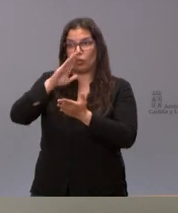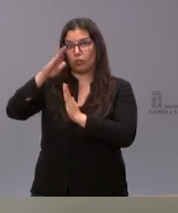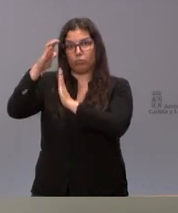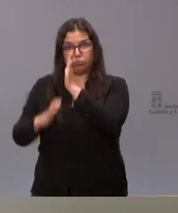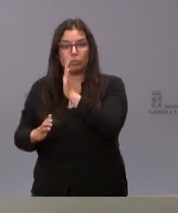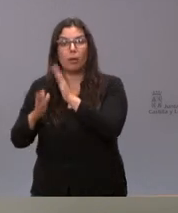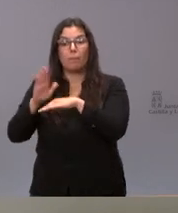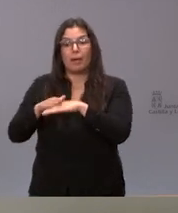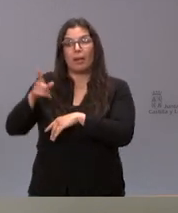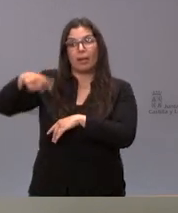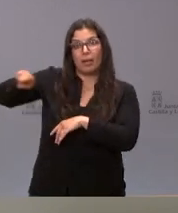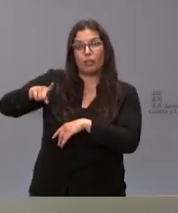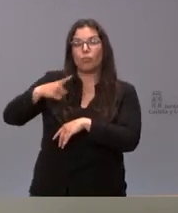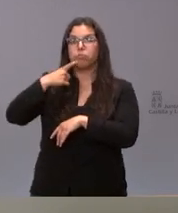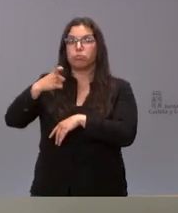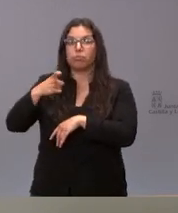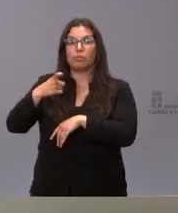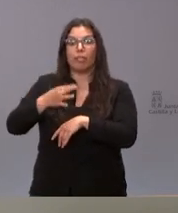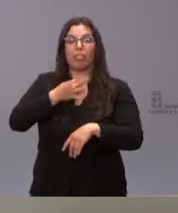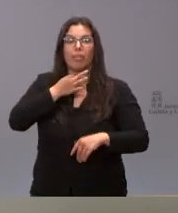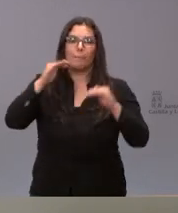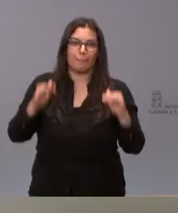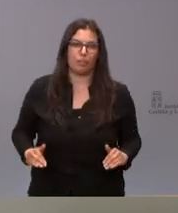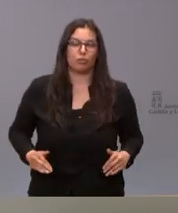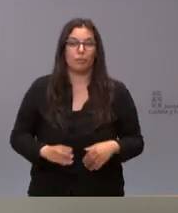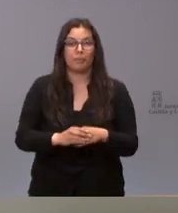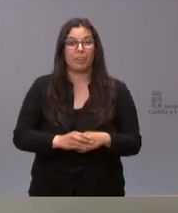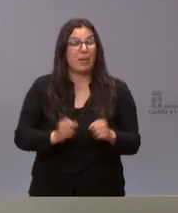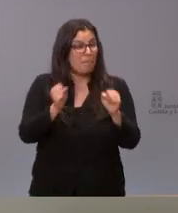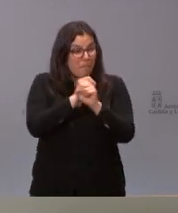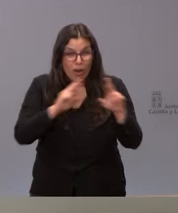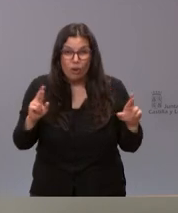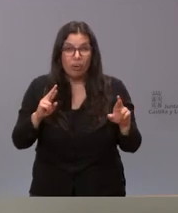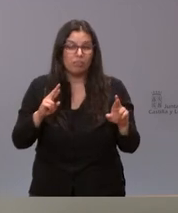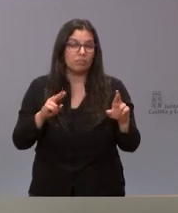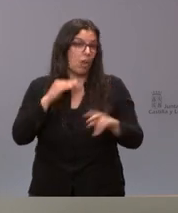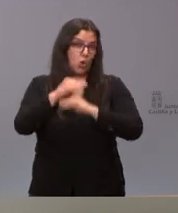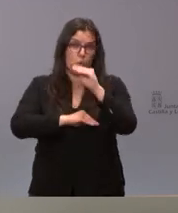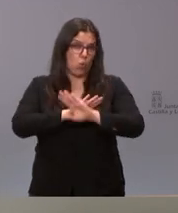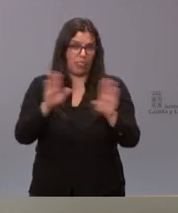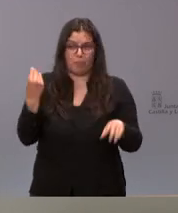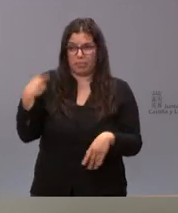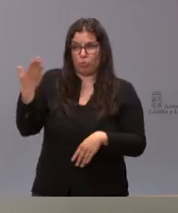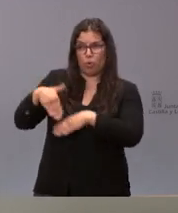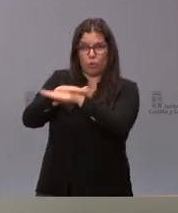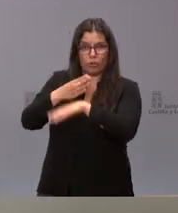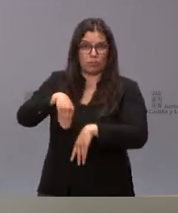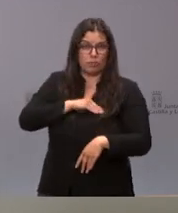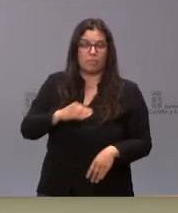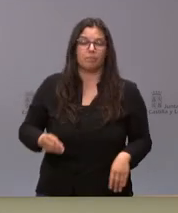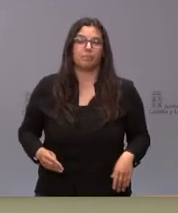hacer que los contribuyentes tengan menos dificultades para llegar a fin de mes lo peor sin lugar a dudas es lo que hace el gobierno y otras comunidades autónomas es no bajarlo